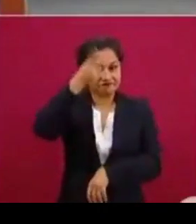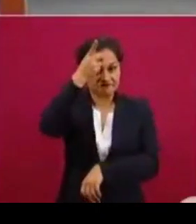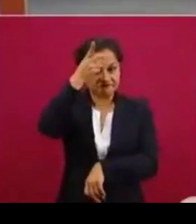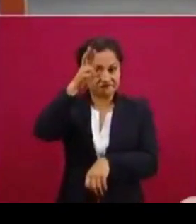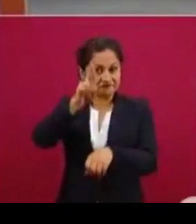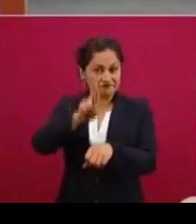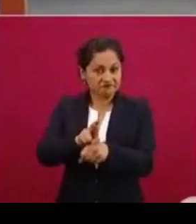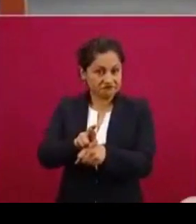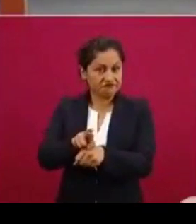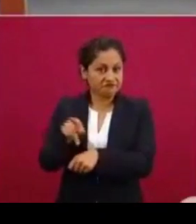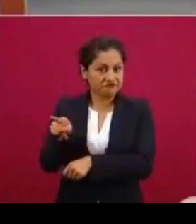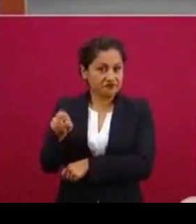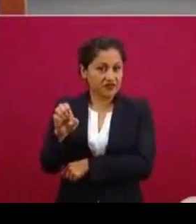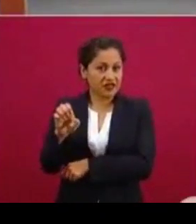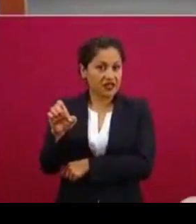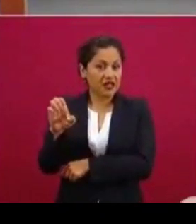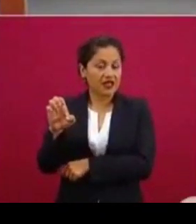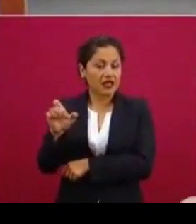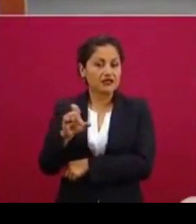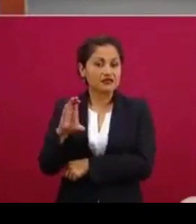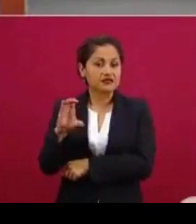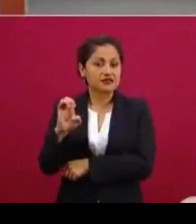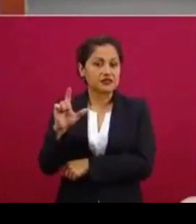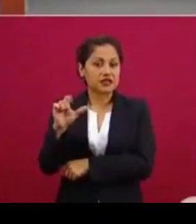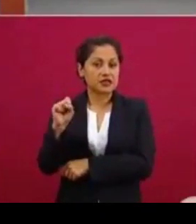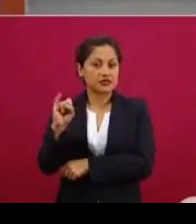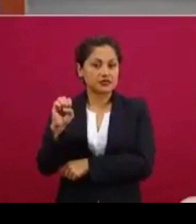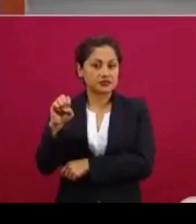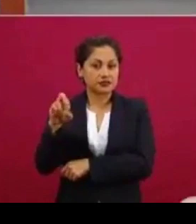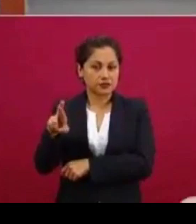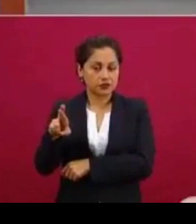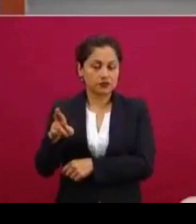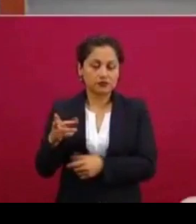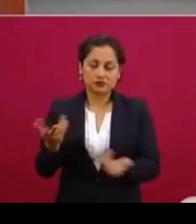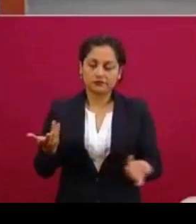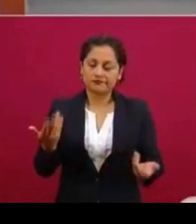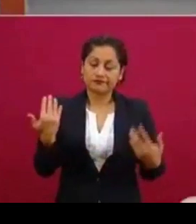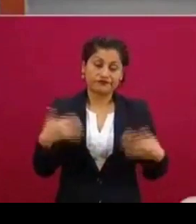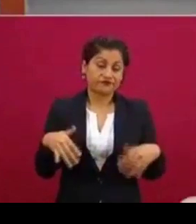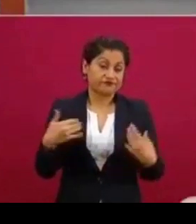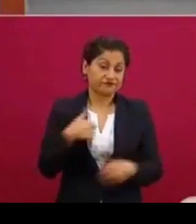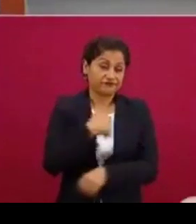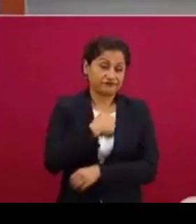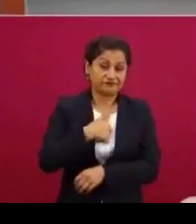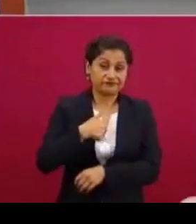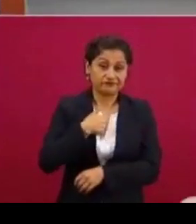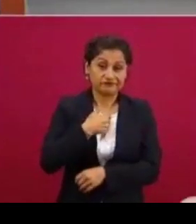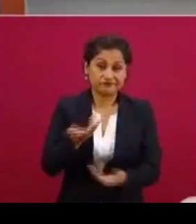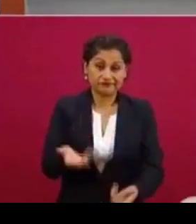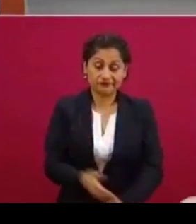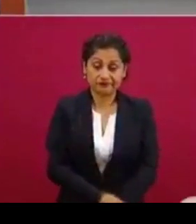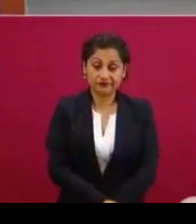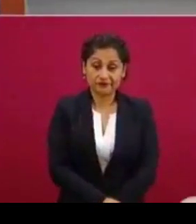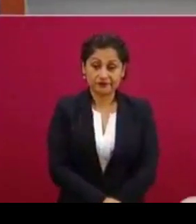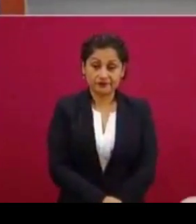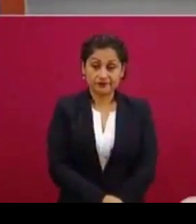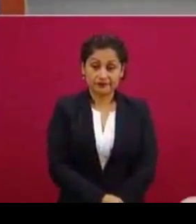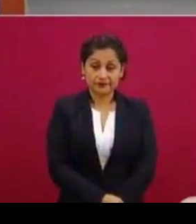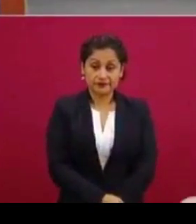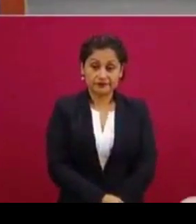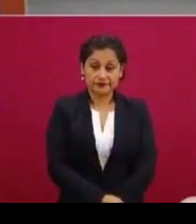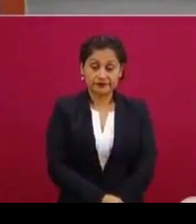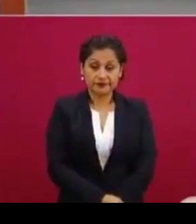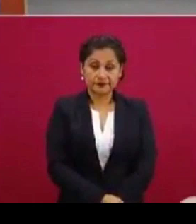su concepción,